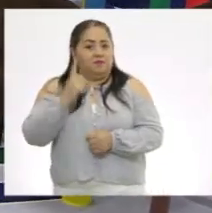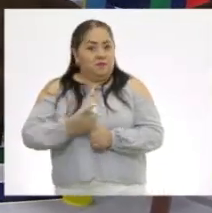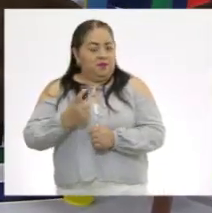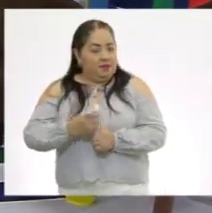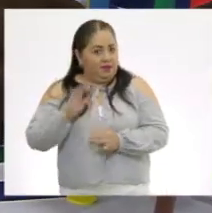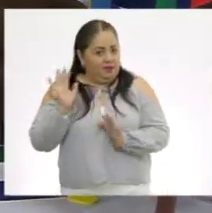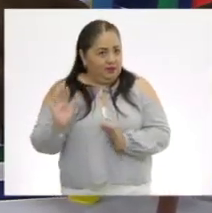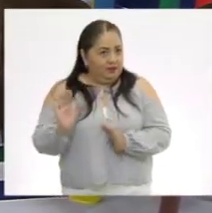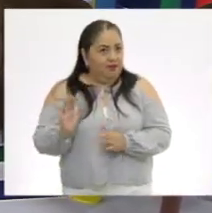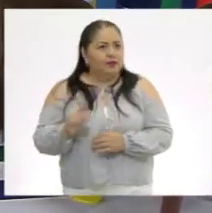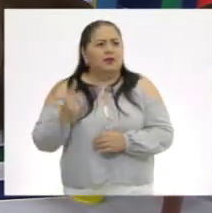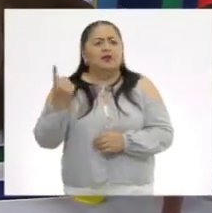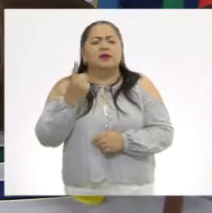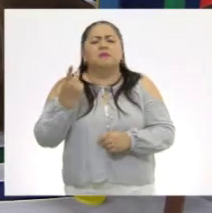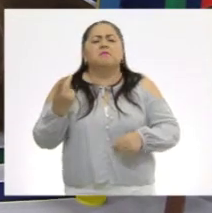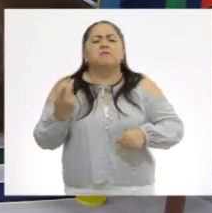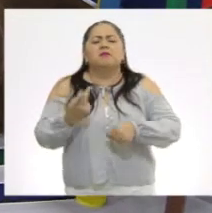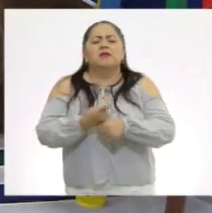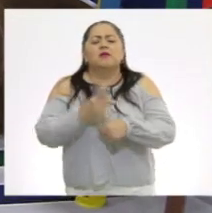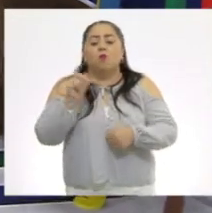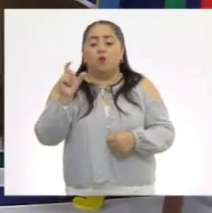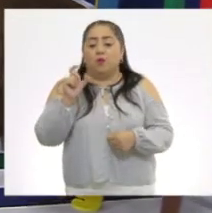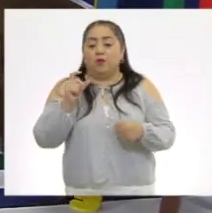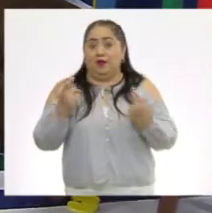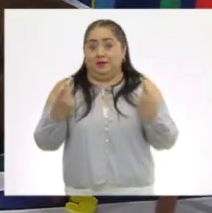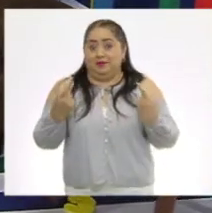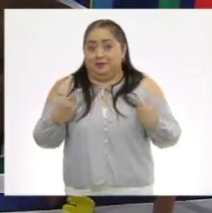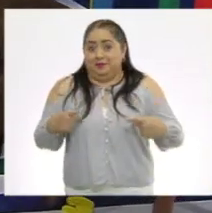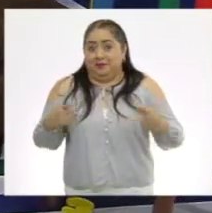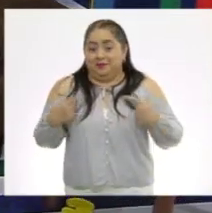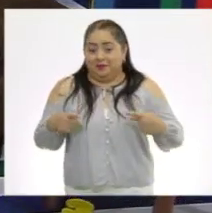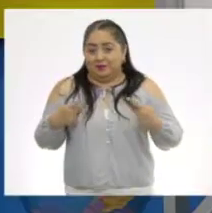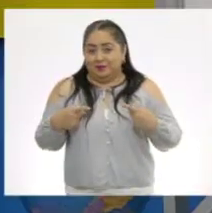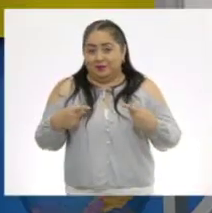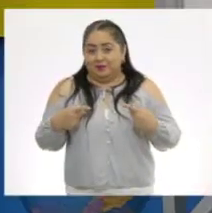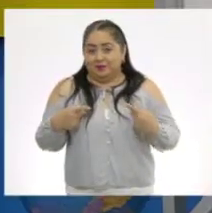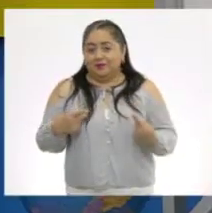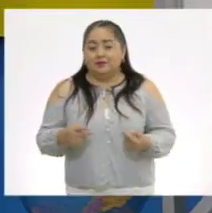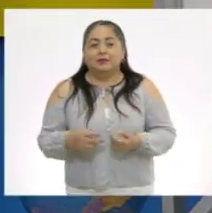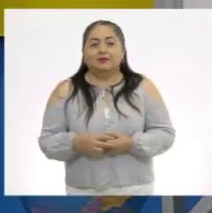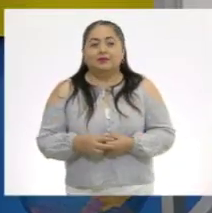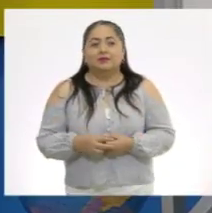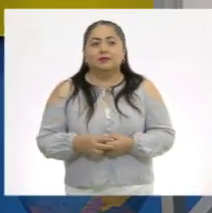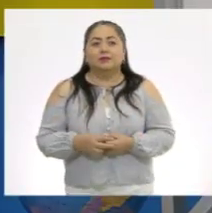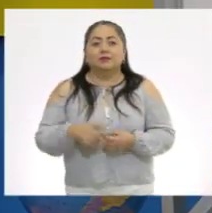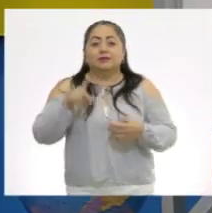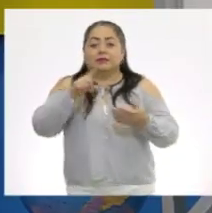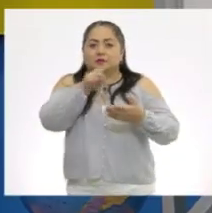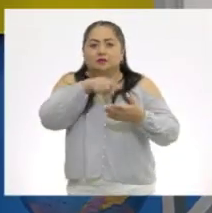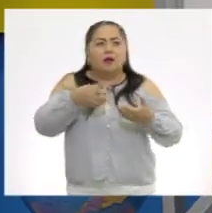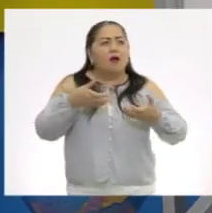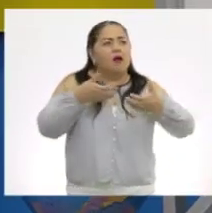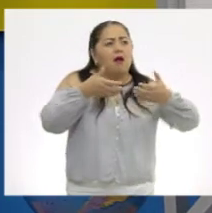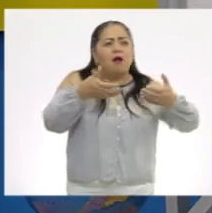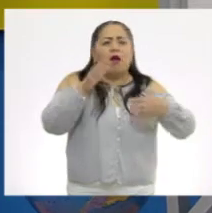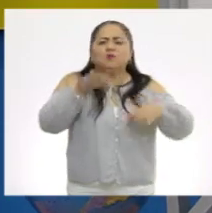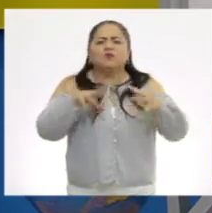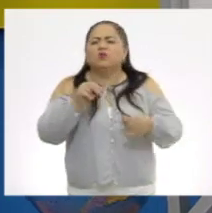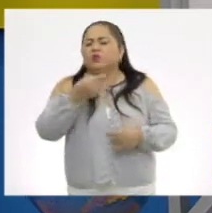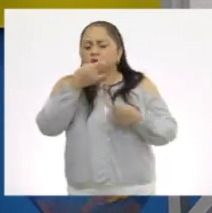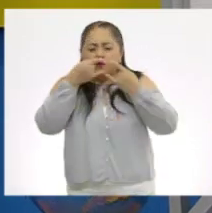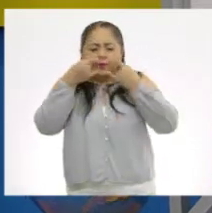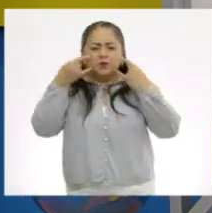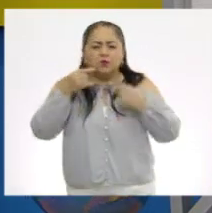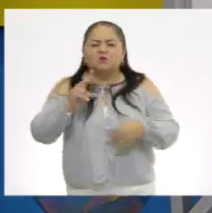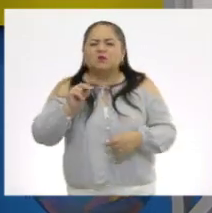acción. ¿Qué pasa cuando las personas están en la calle y no usan cubrebocas?